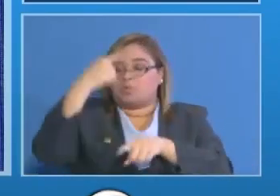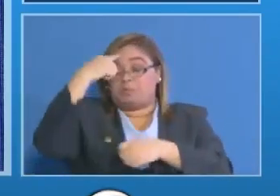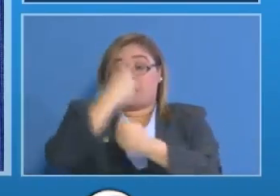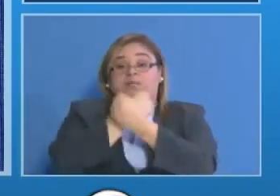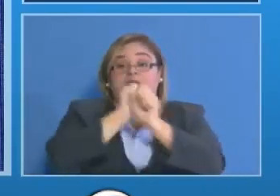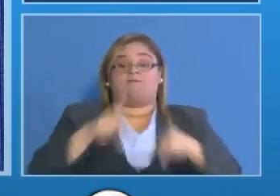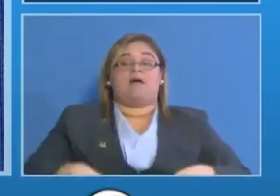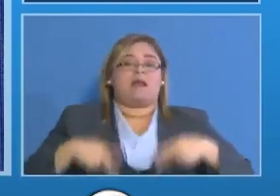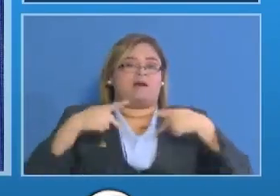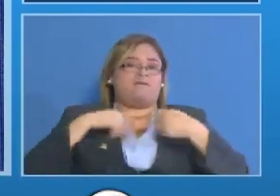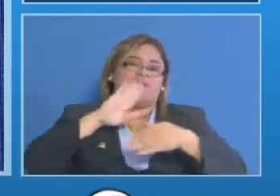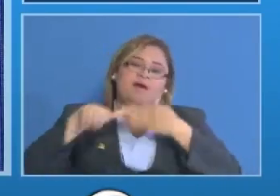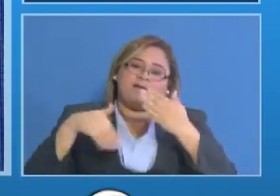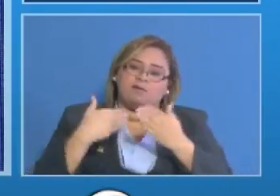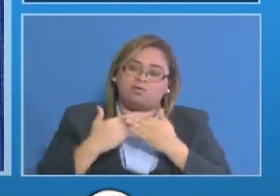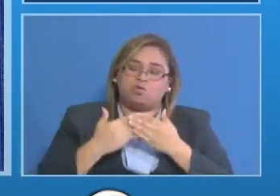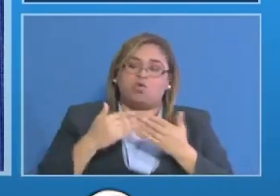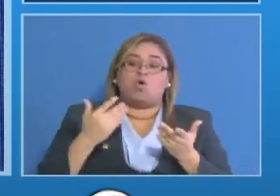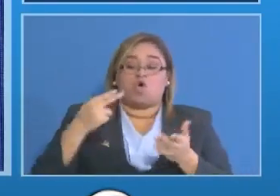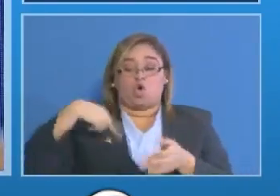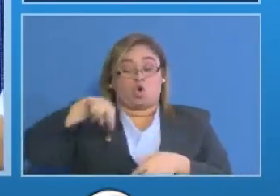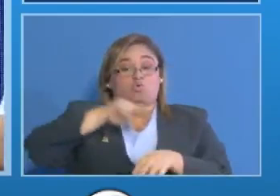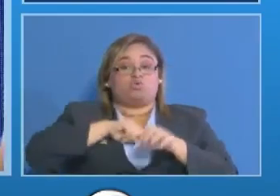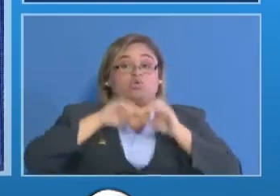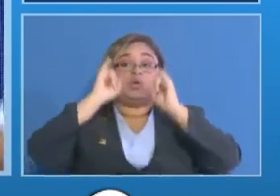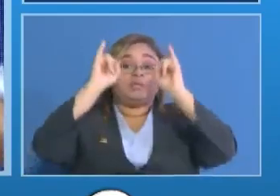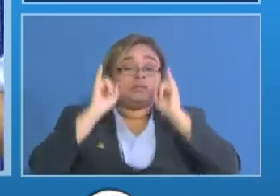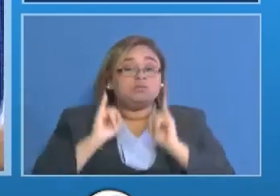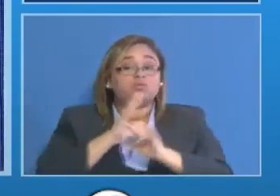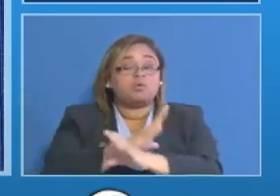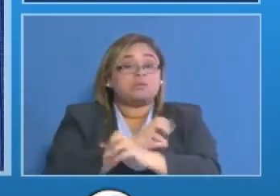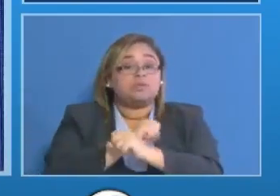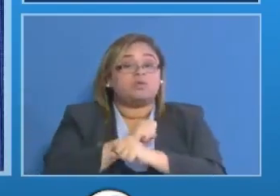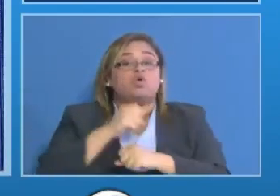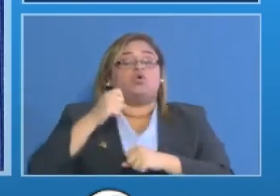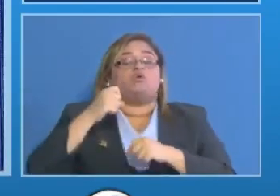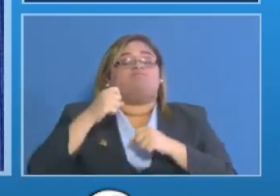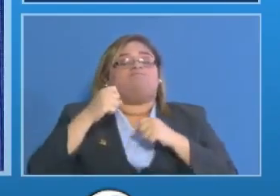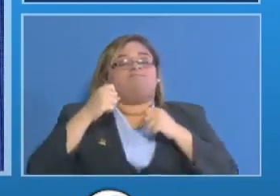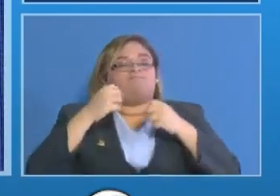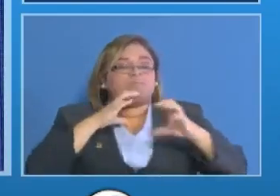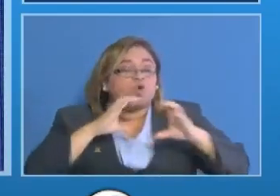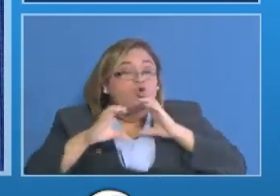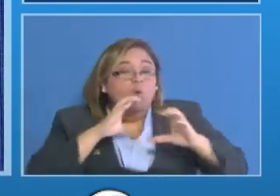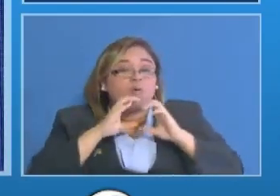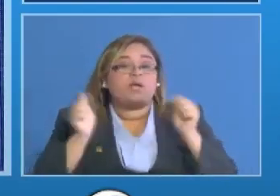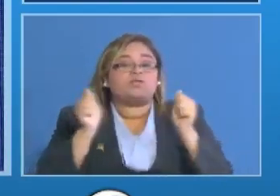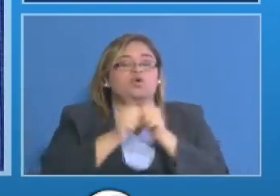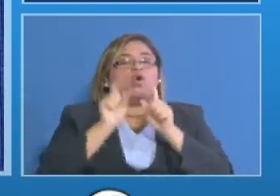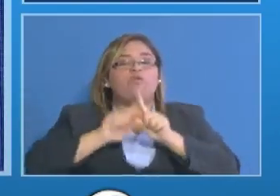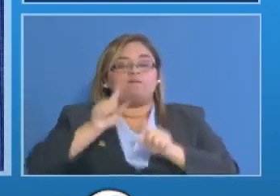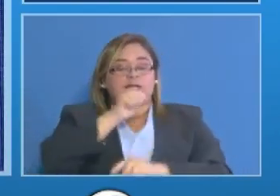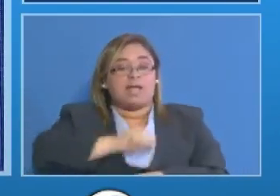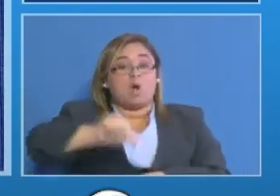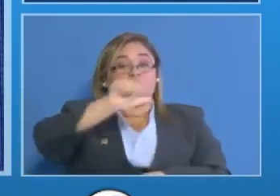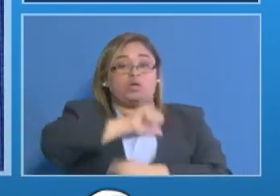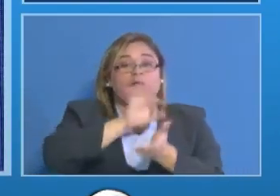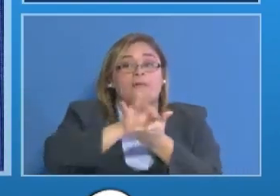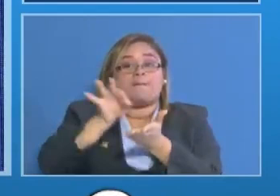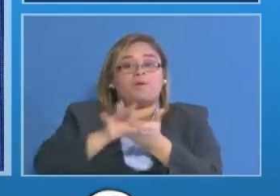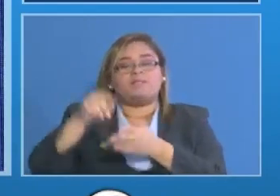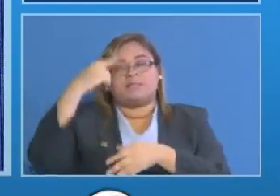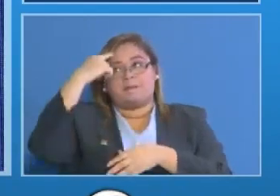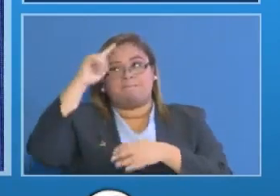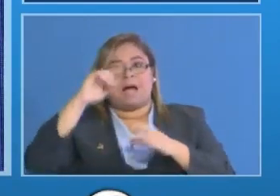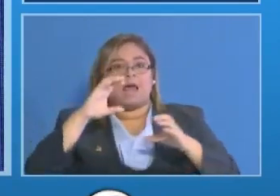como fuerza de tarea conjunta mantenemos la comunicación con las autoridades locales para coordinar las